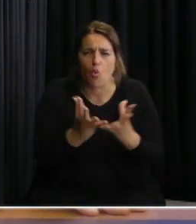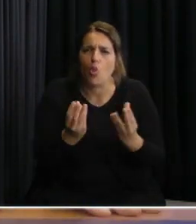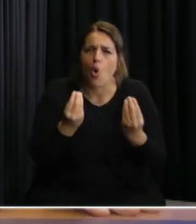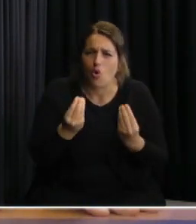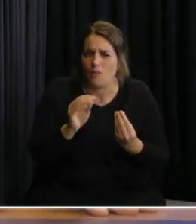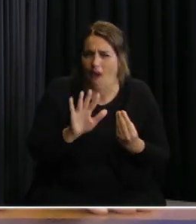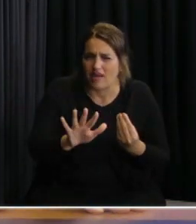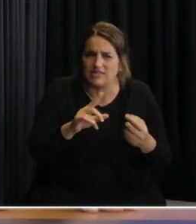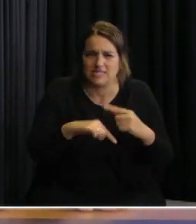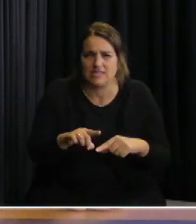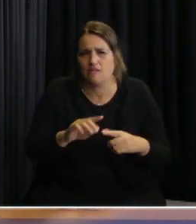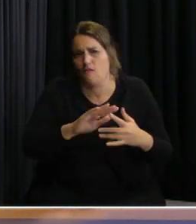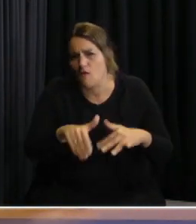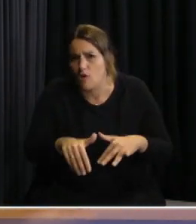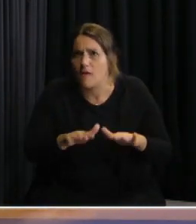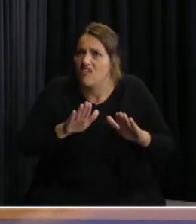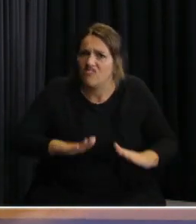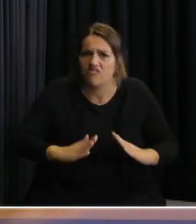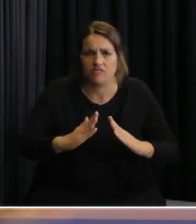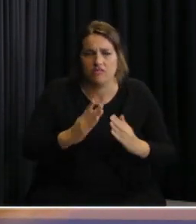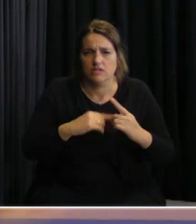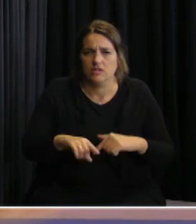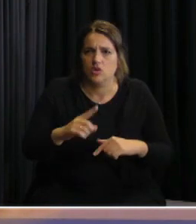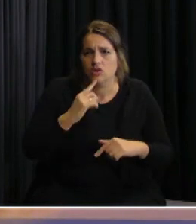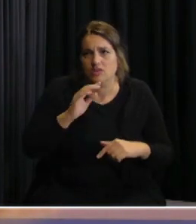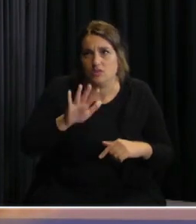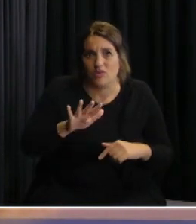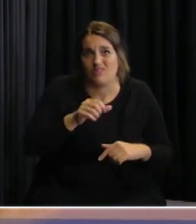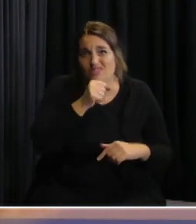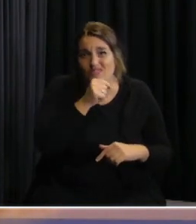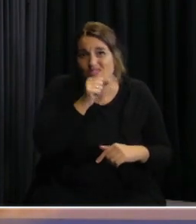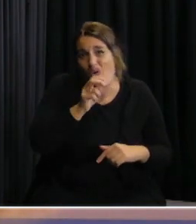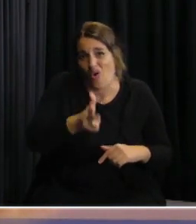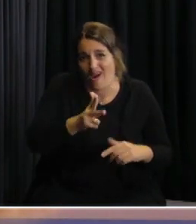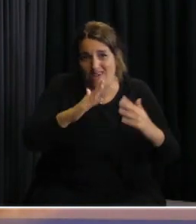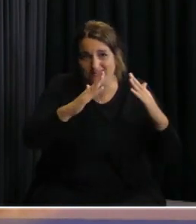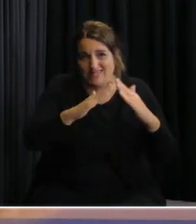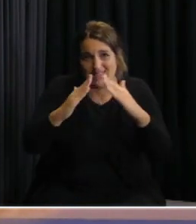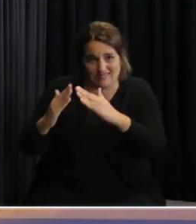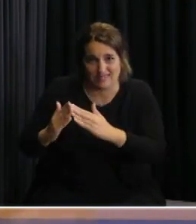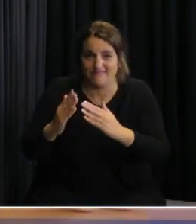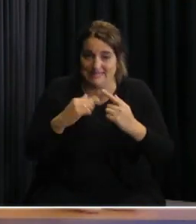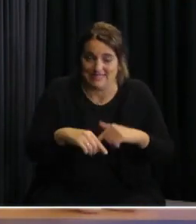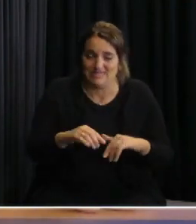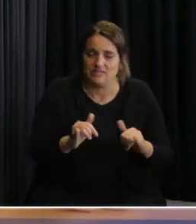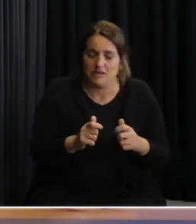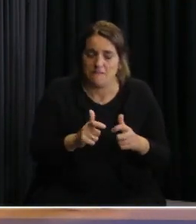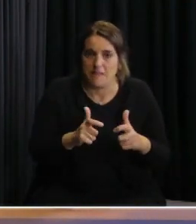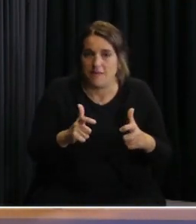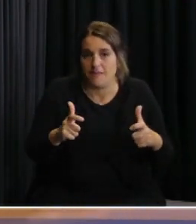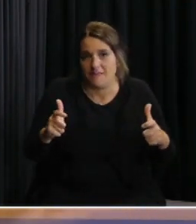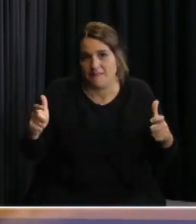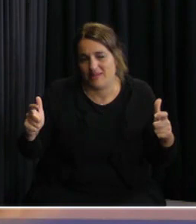vías del lugar de confinamiento de nuestros ancianos o personas mayores se ha disparado a veces